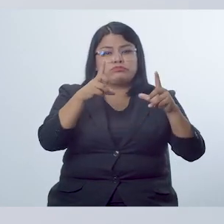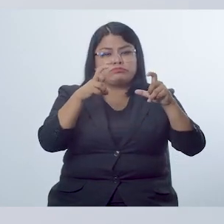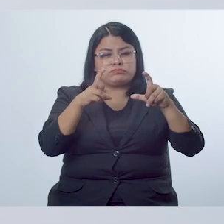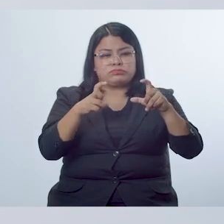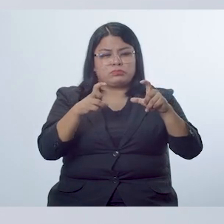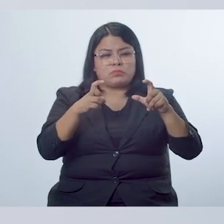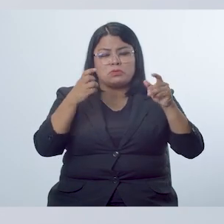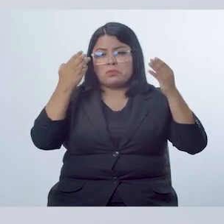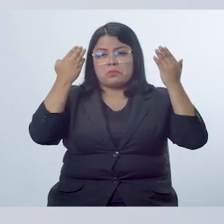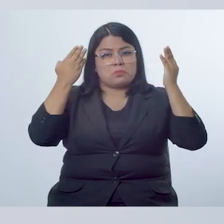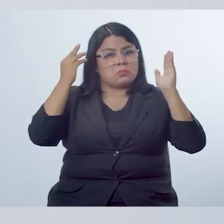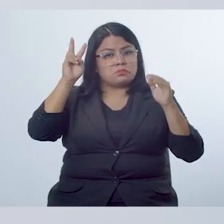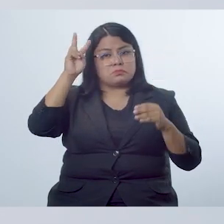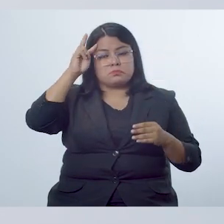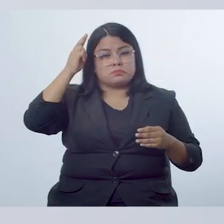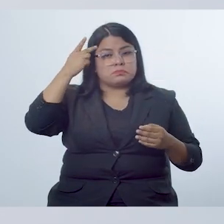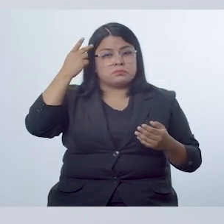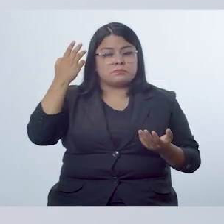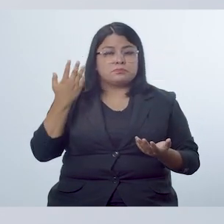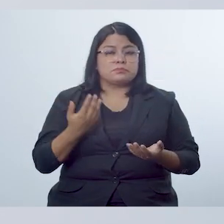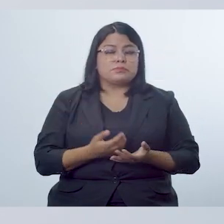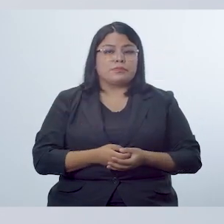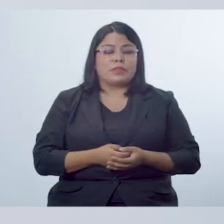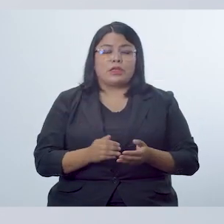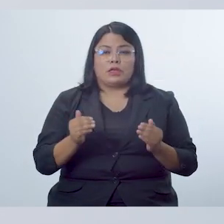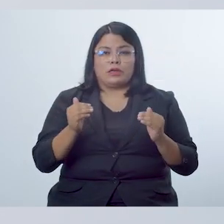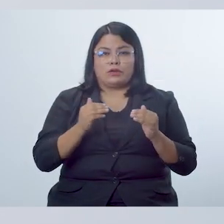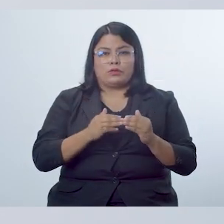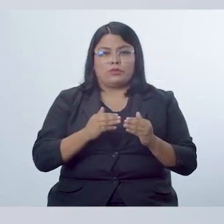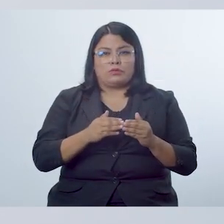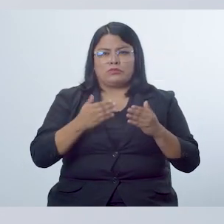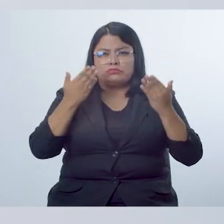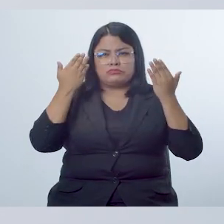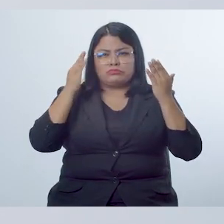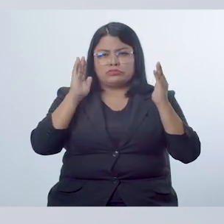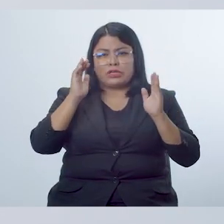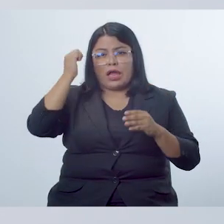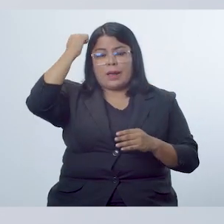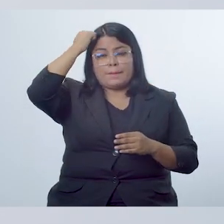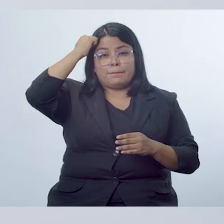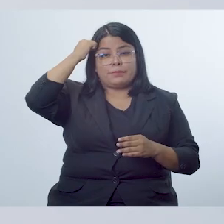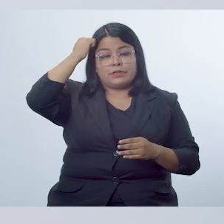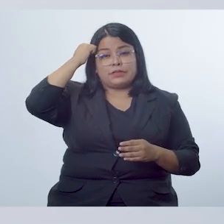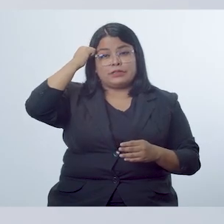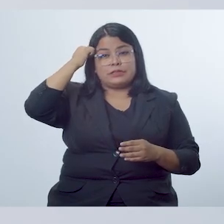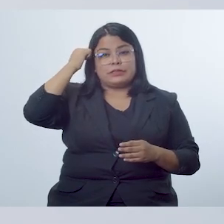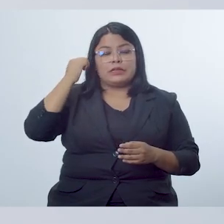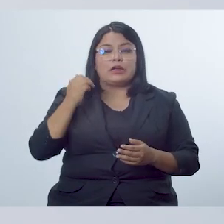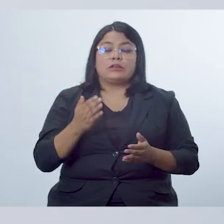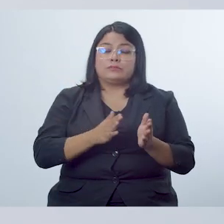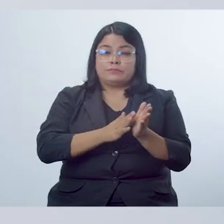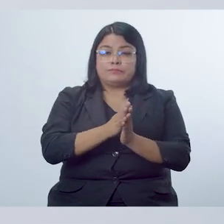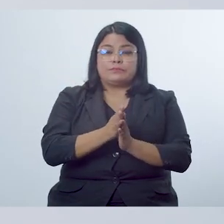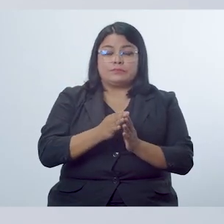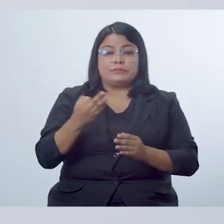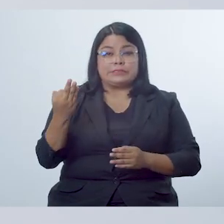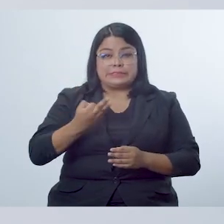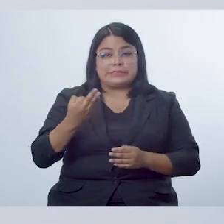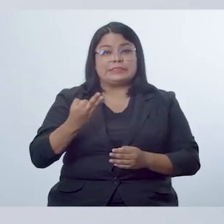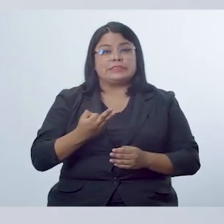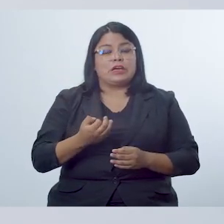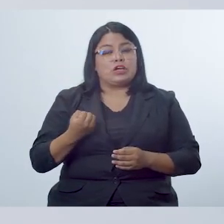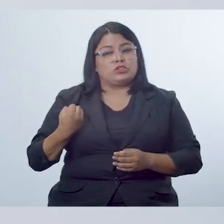imagen, pero no sabe qué significa. Además, no sabe qué aprenderá. Y es muy